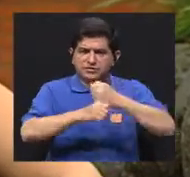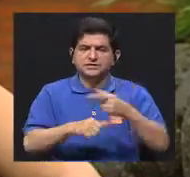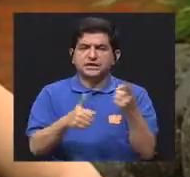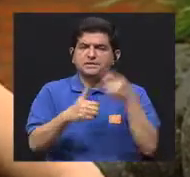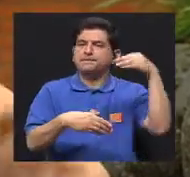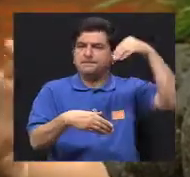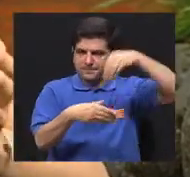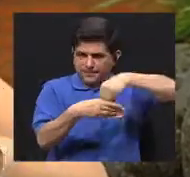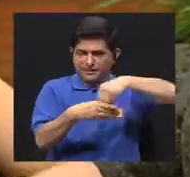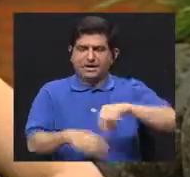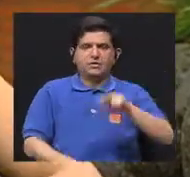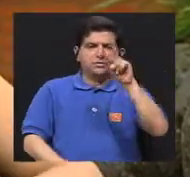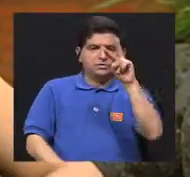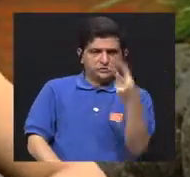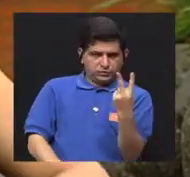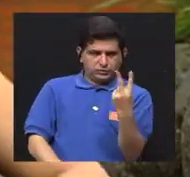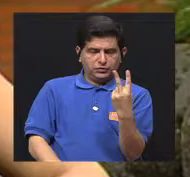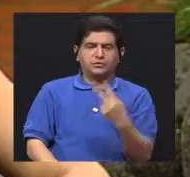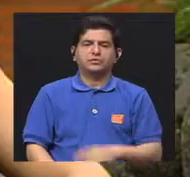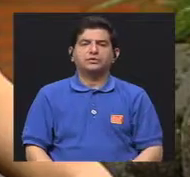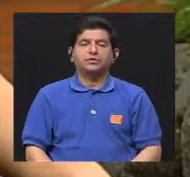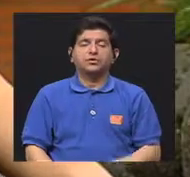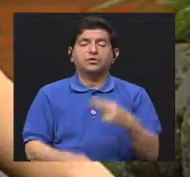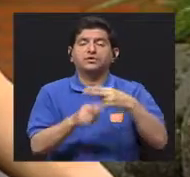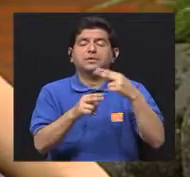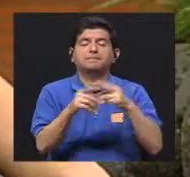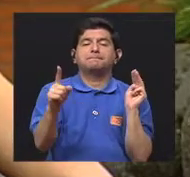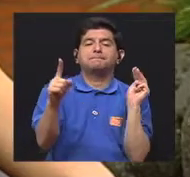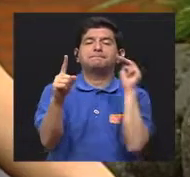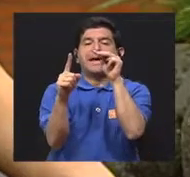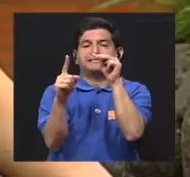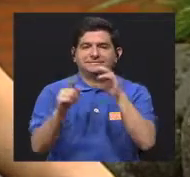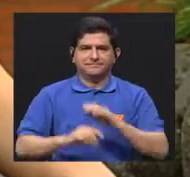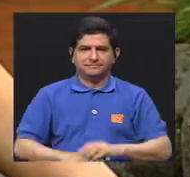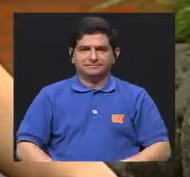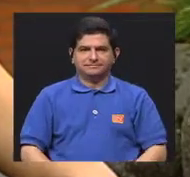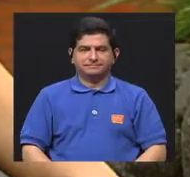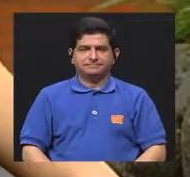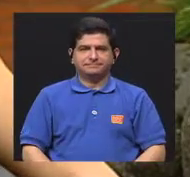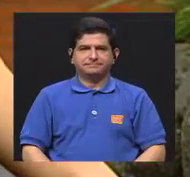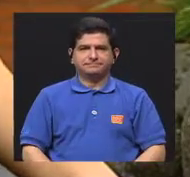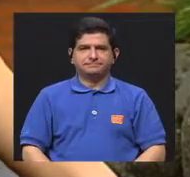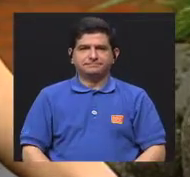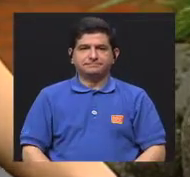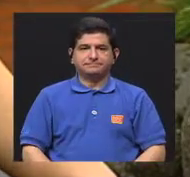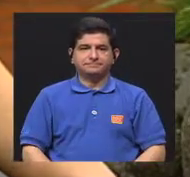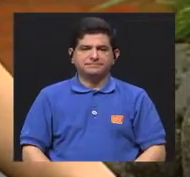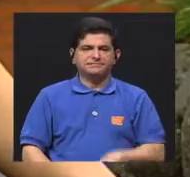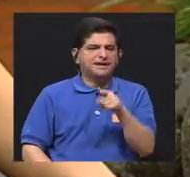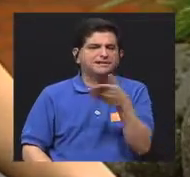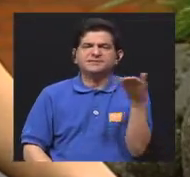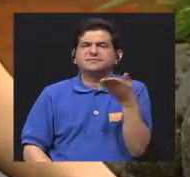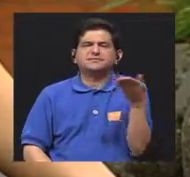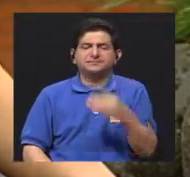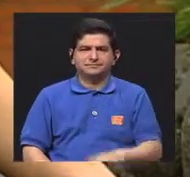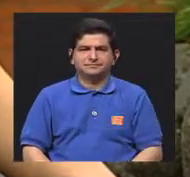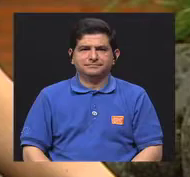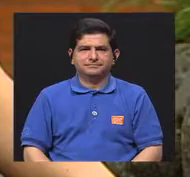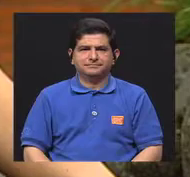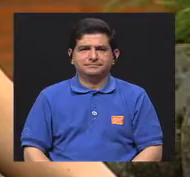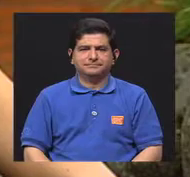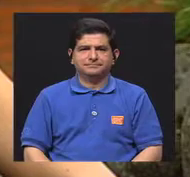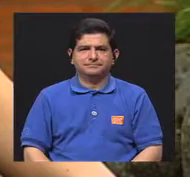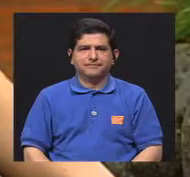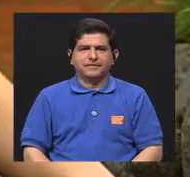primer componente. El segundo componente es el que hemos llamado metas. En realidad en que va a consistir esta